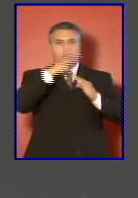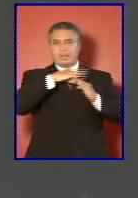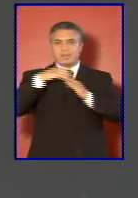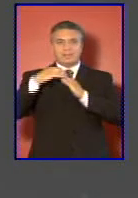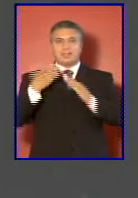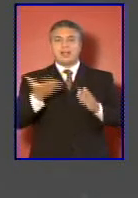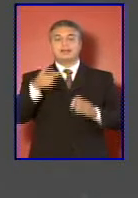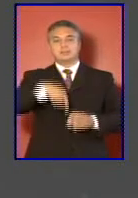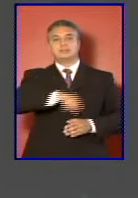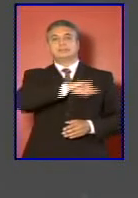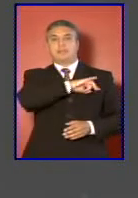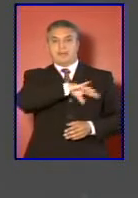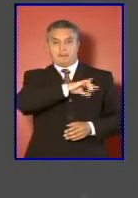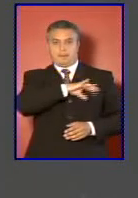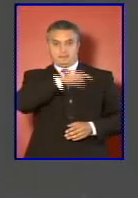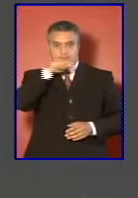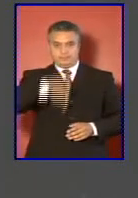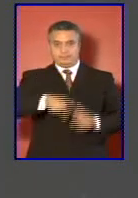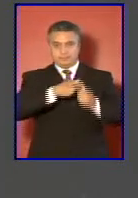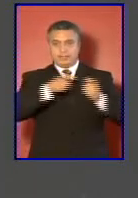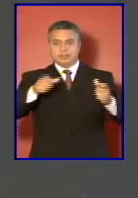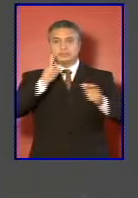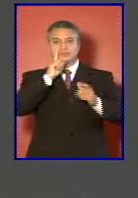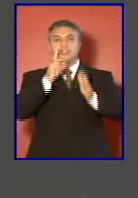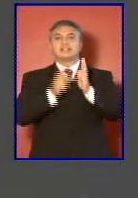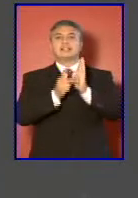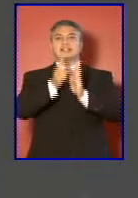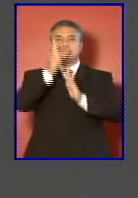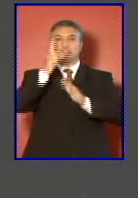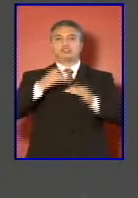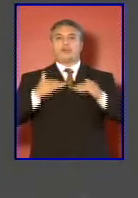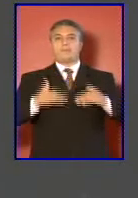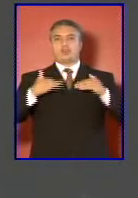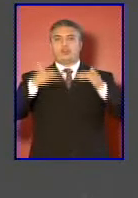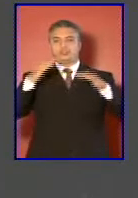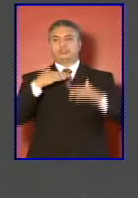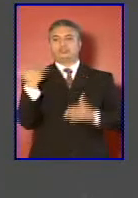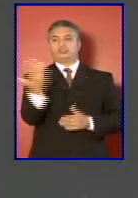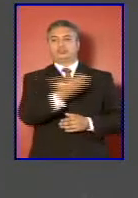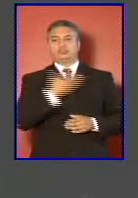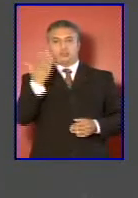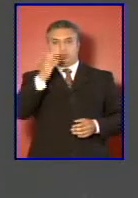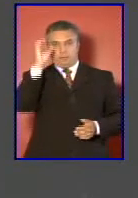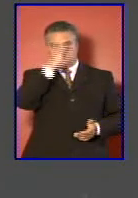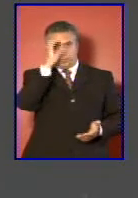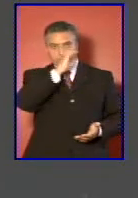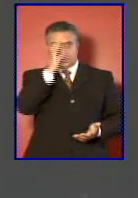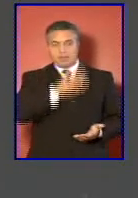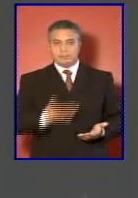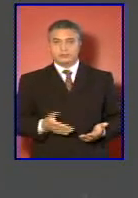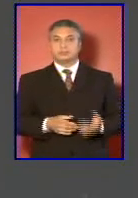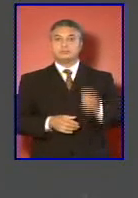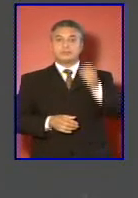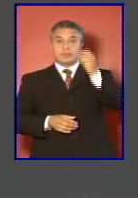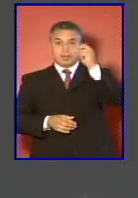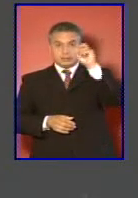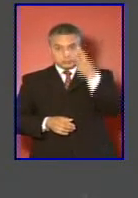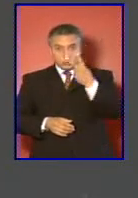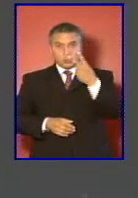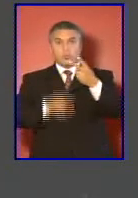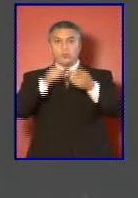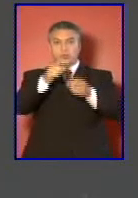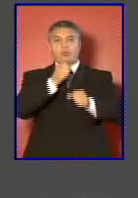país con desarrollo y progreso que todos buscamos. Una segunda misión